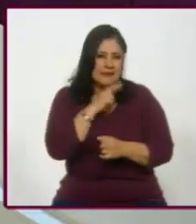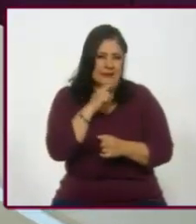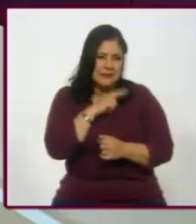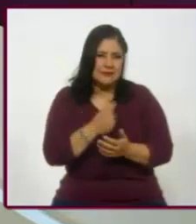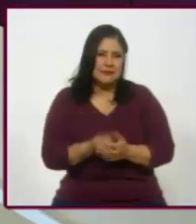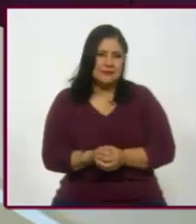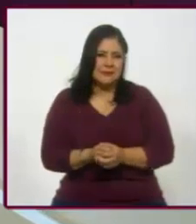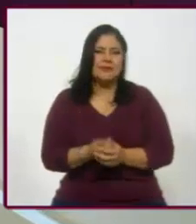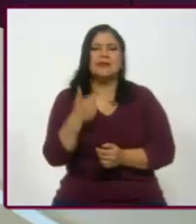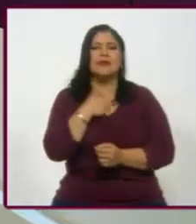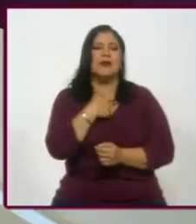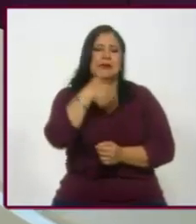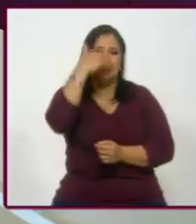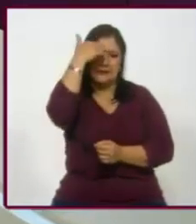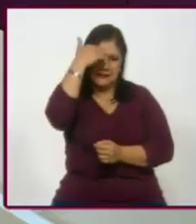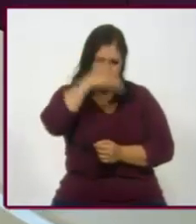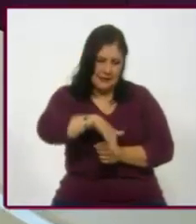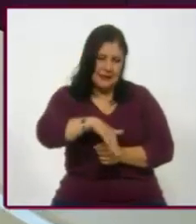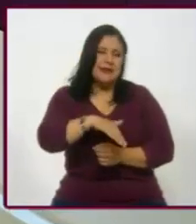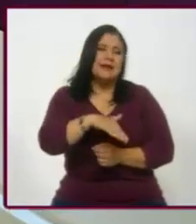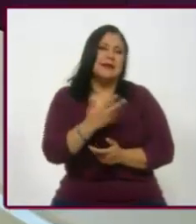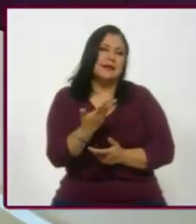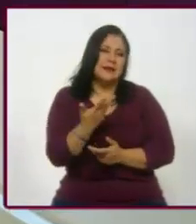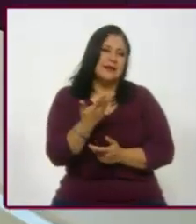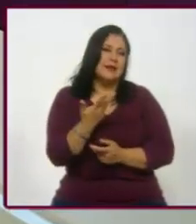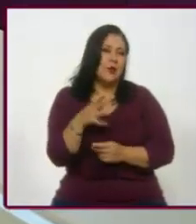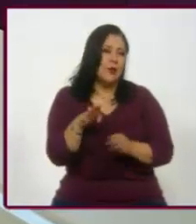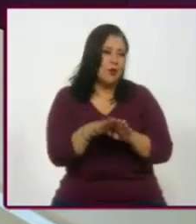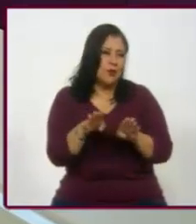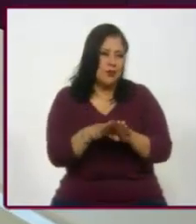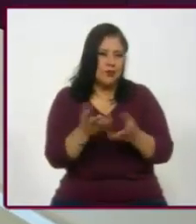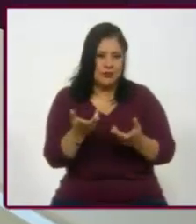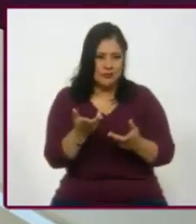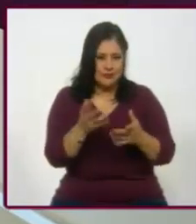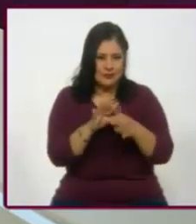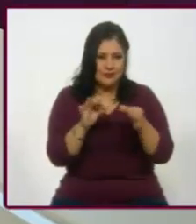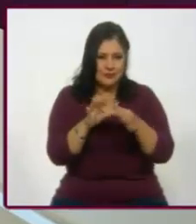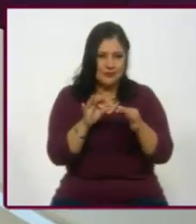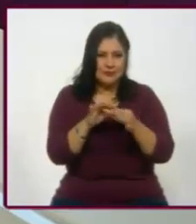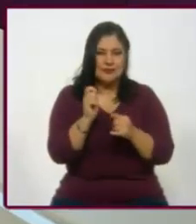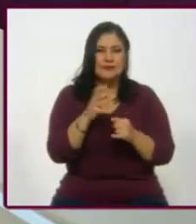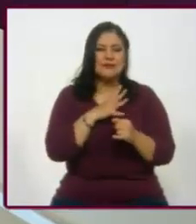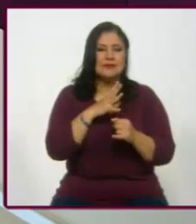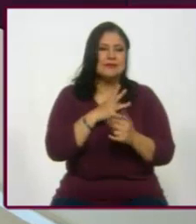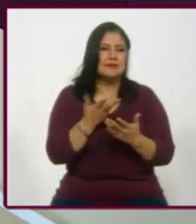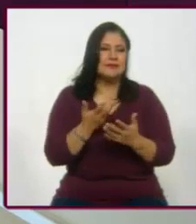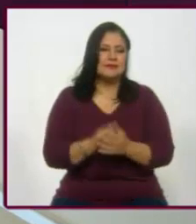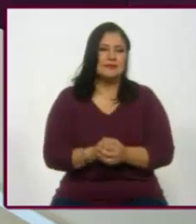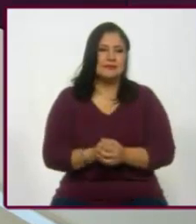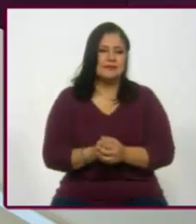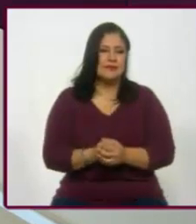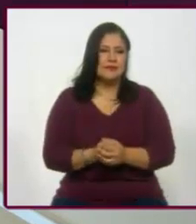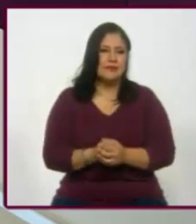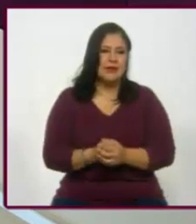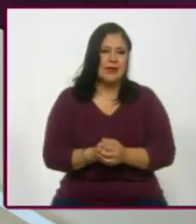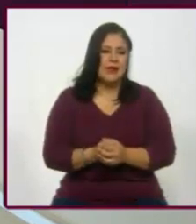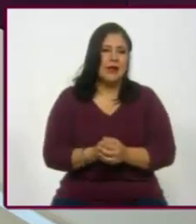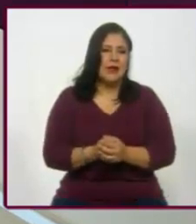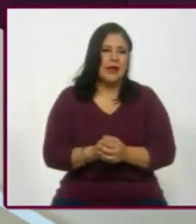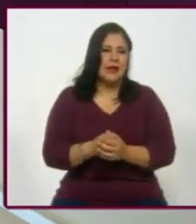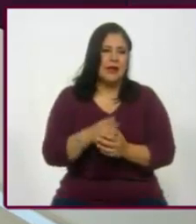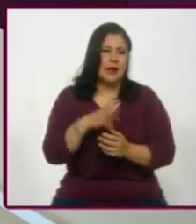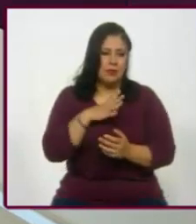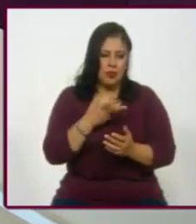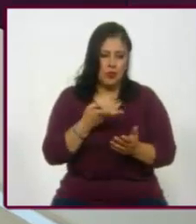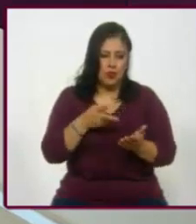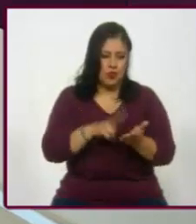Digo, sé que es lógico, pero digamos, ¿cómo leerlo? Hay una cobertura que casi dobla a Andrés Manuel